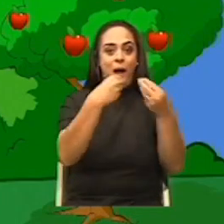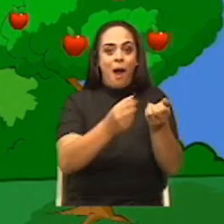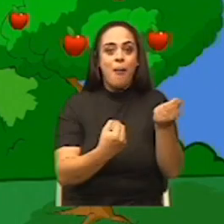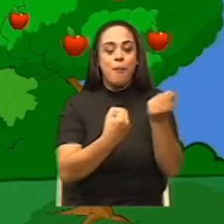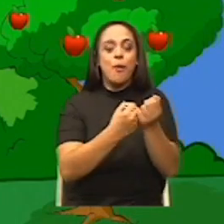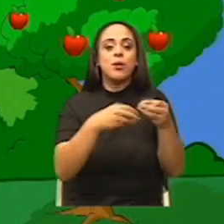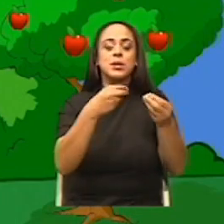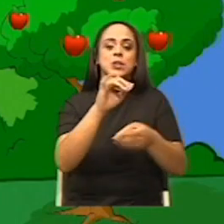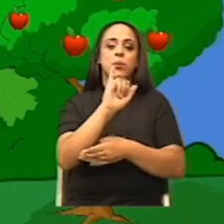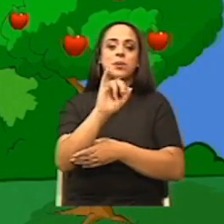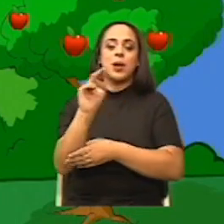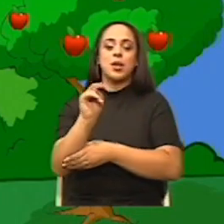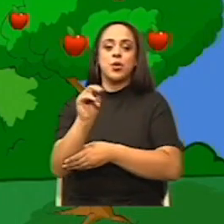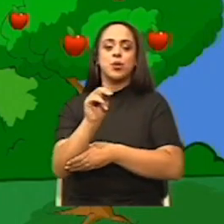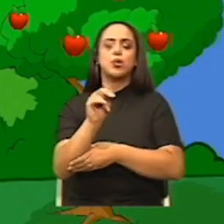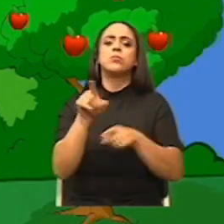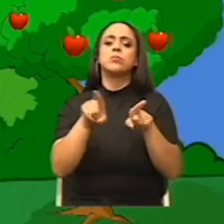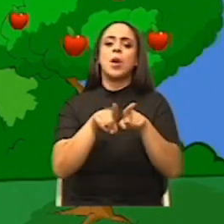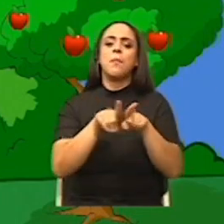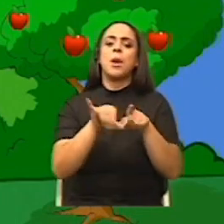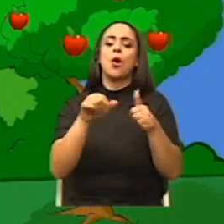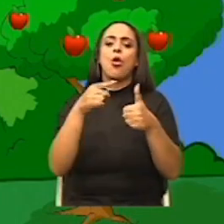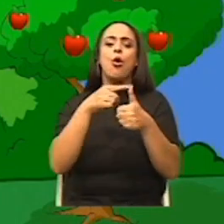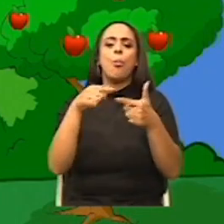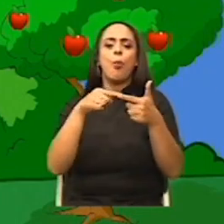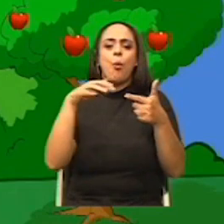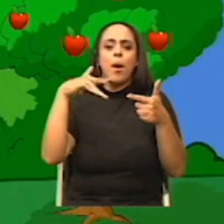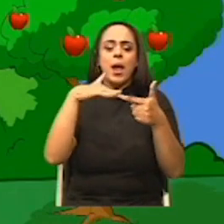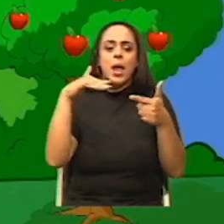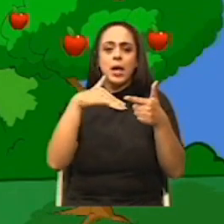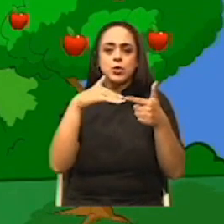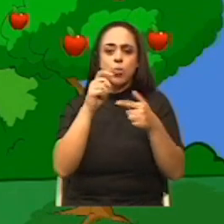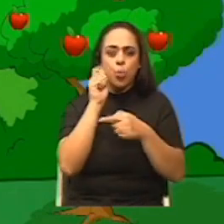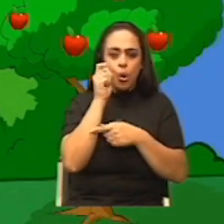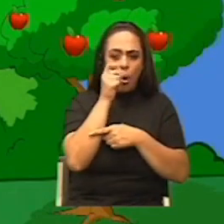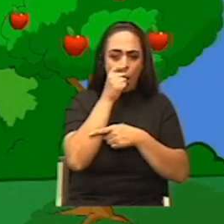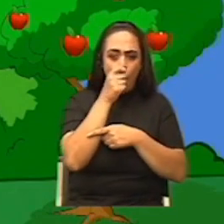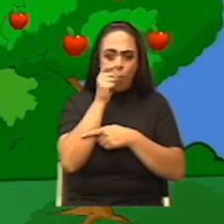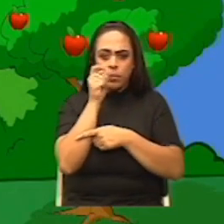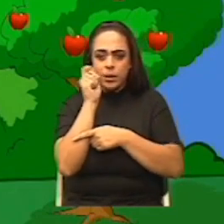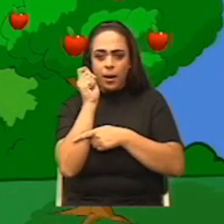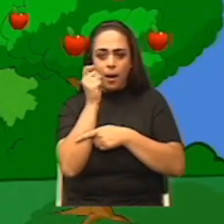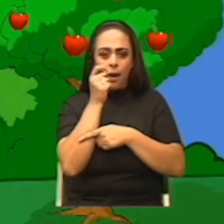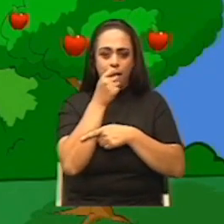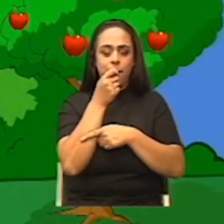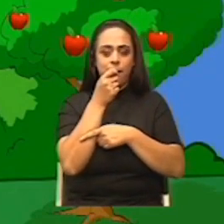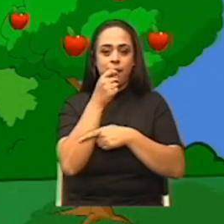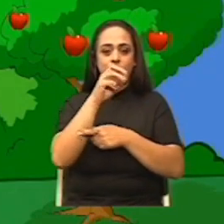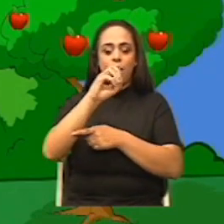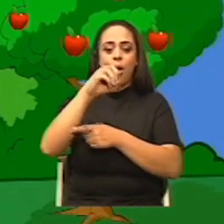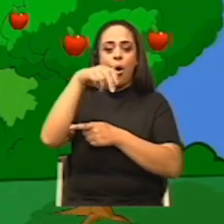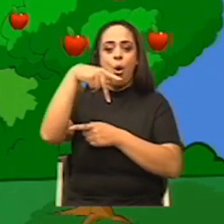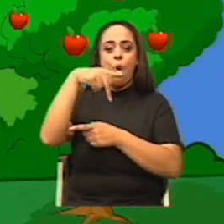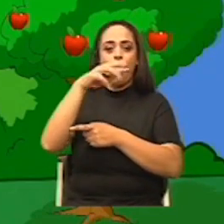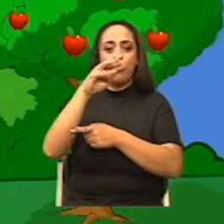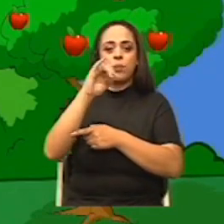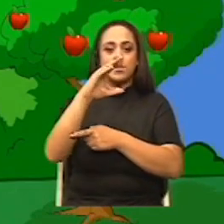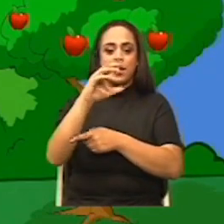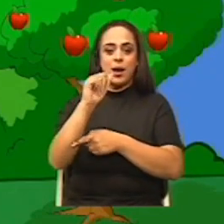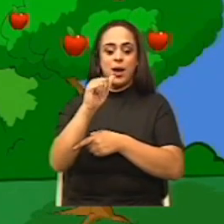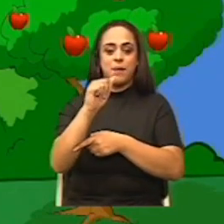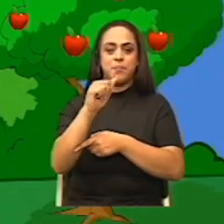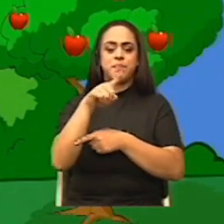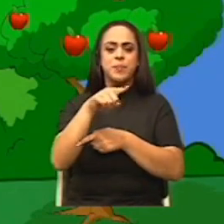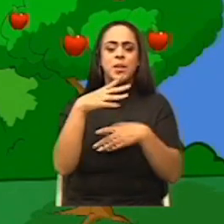podríamos mencionar otros, como el estudio de la óptica. Por ejemplo, Isaac Newton se encargó de estudiar la